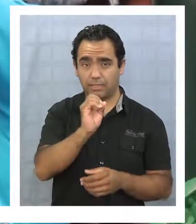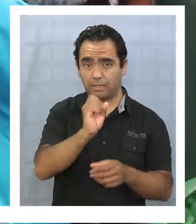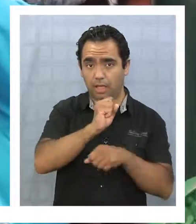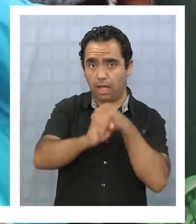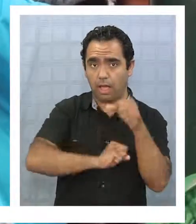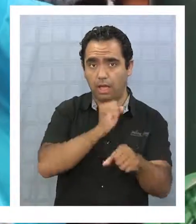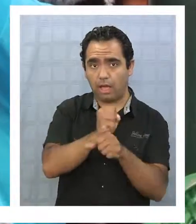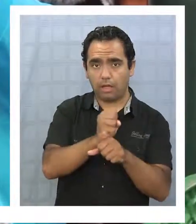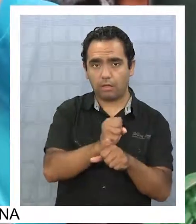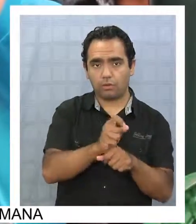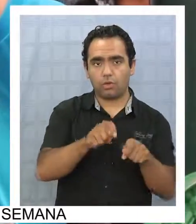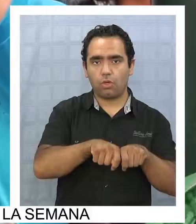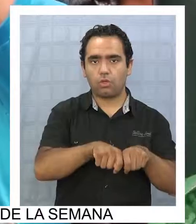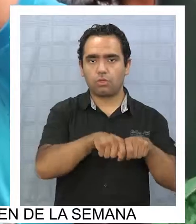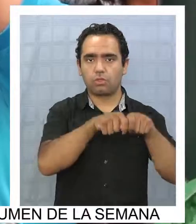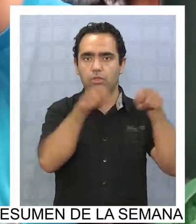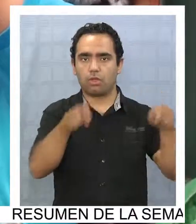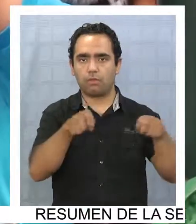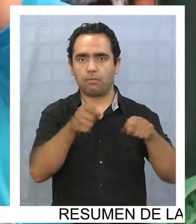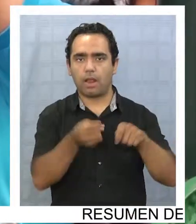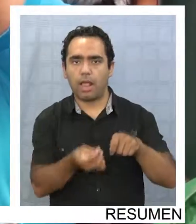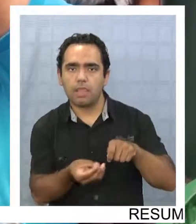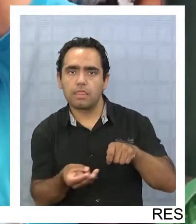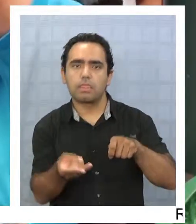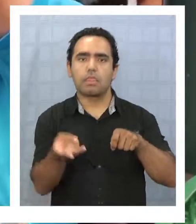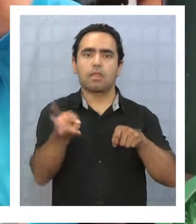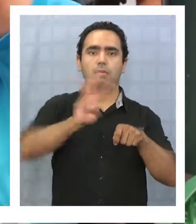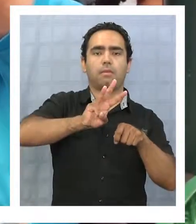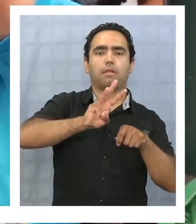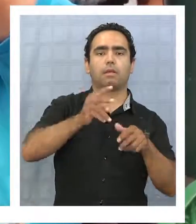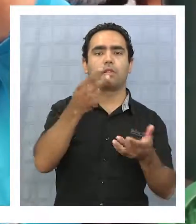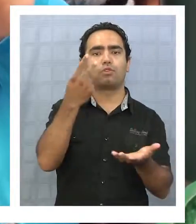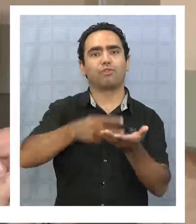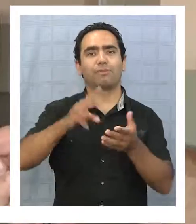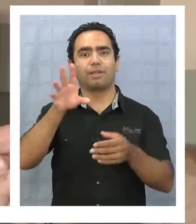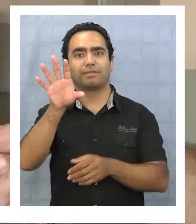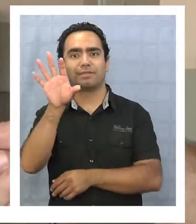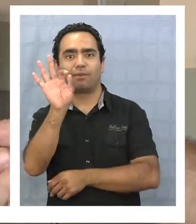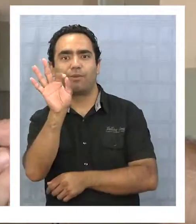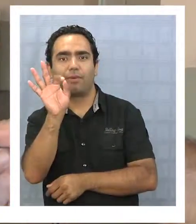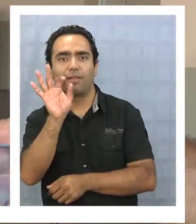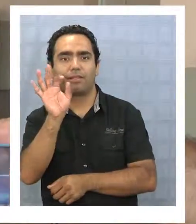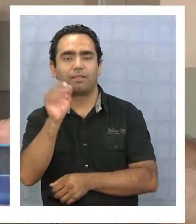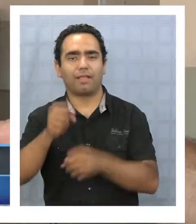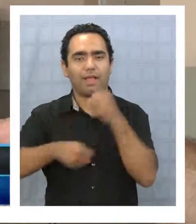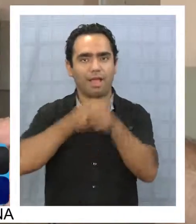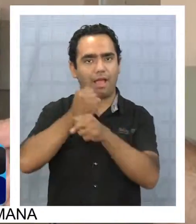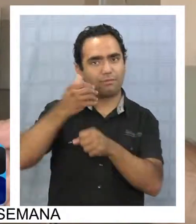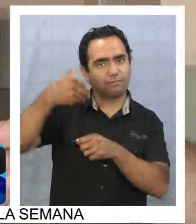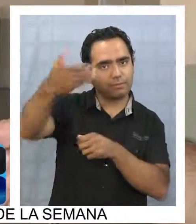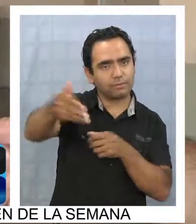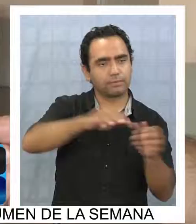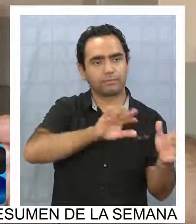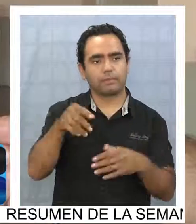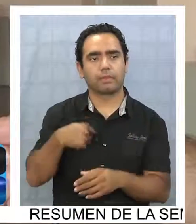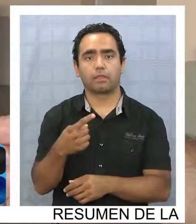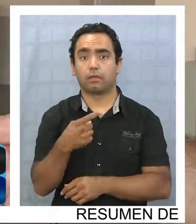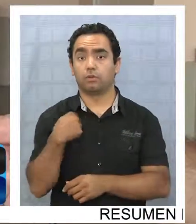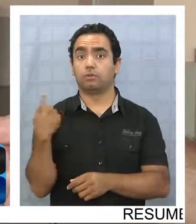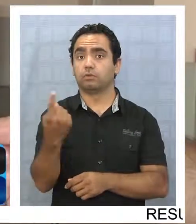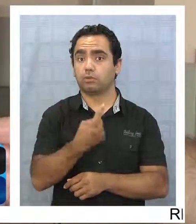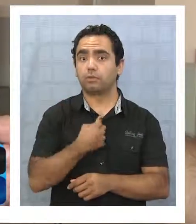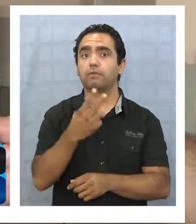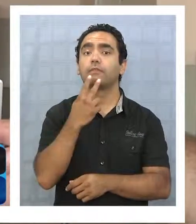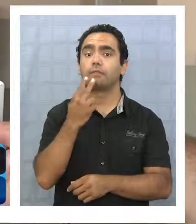se triplicará entre el 2000 y el 2050. Y es un dato absolutamente certero de que estamos viviendo